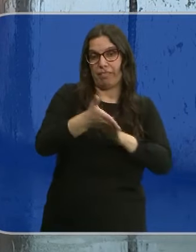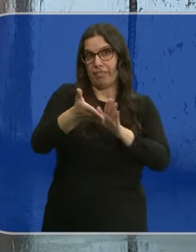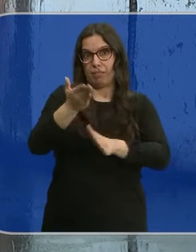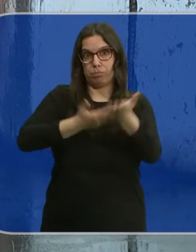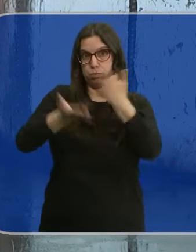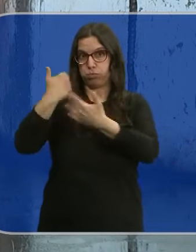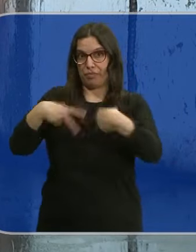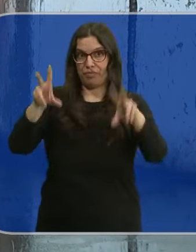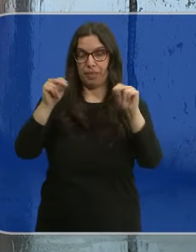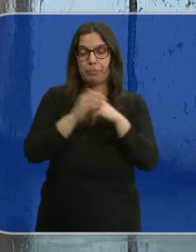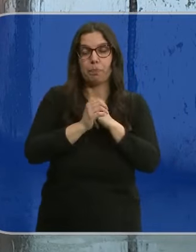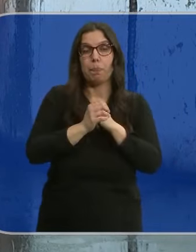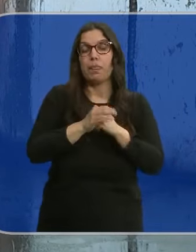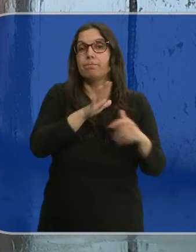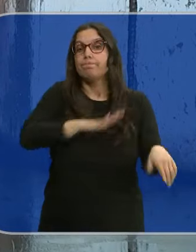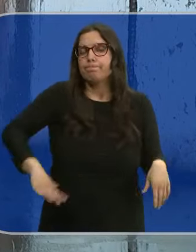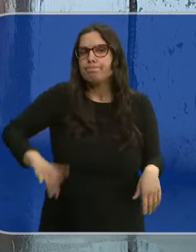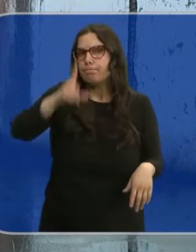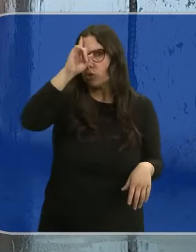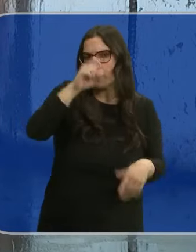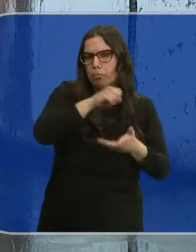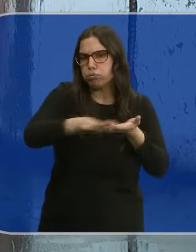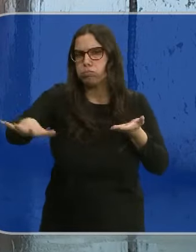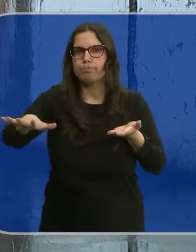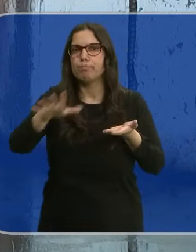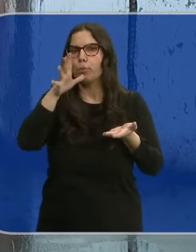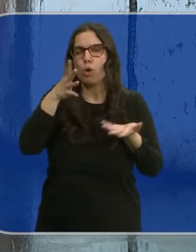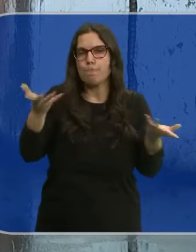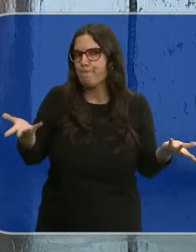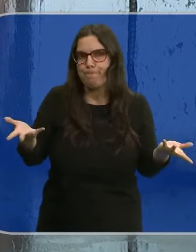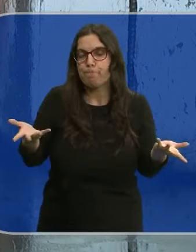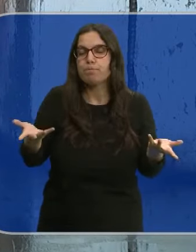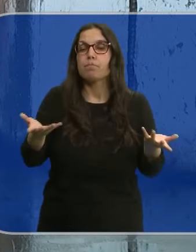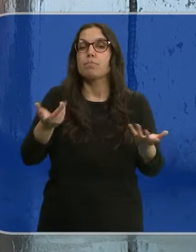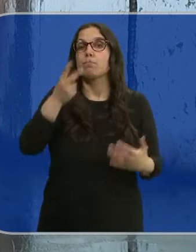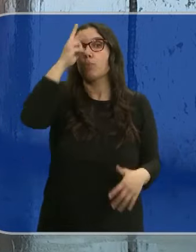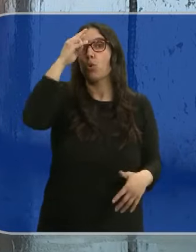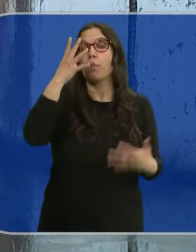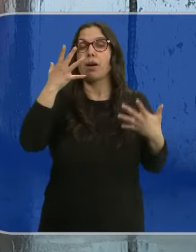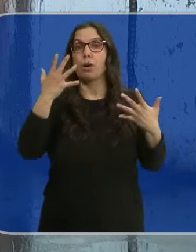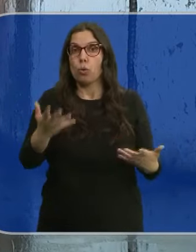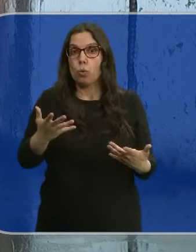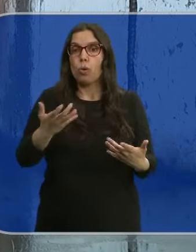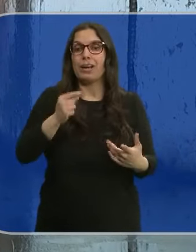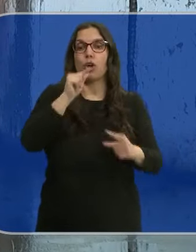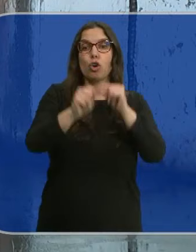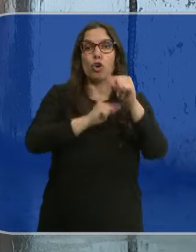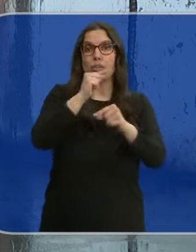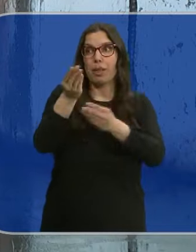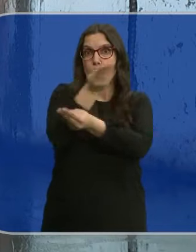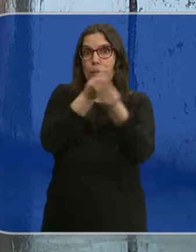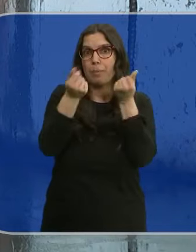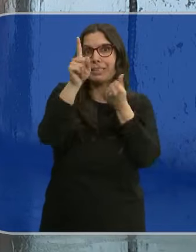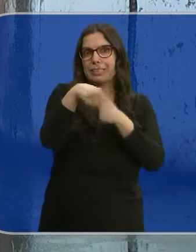desmantelamiento. Por el momento se desconoce cómo ha podido producirse este vertido, pero lo que preocupa ahora es una posible contaminación